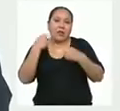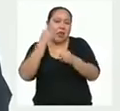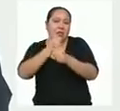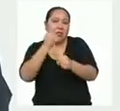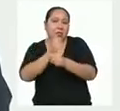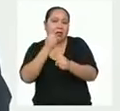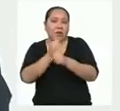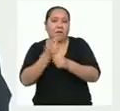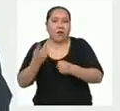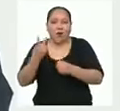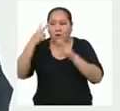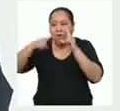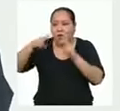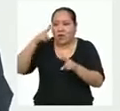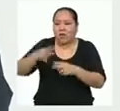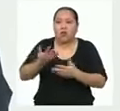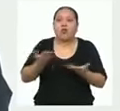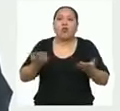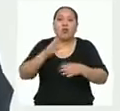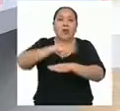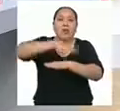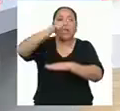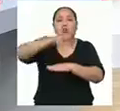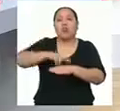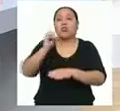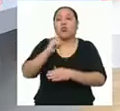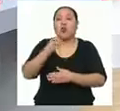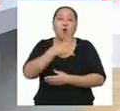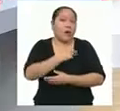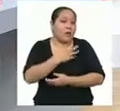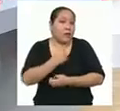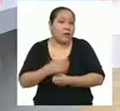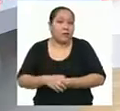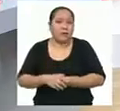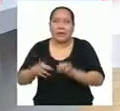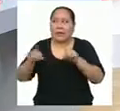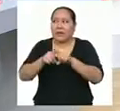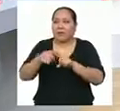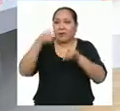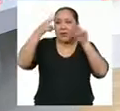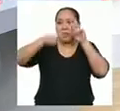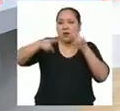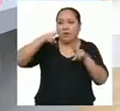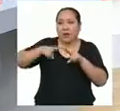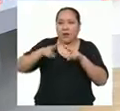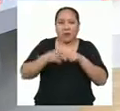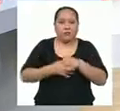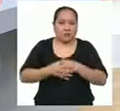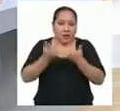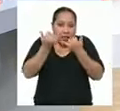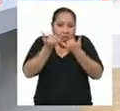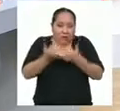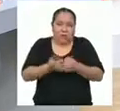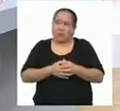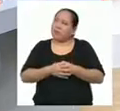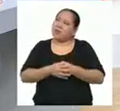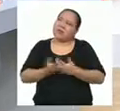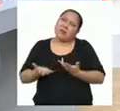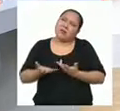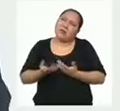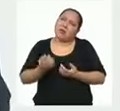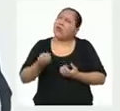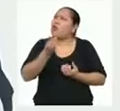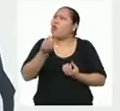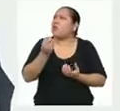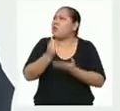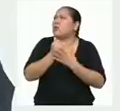tomando en cuenta sus regiones y edades. Y además de describir el presente, ¿para qué más nos puede ser de